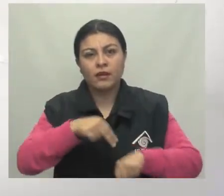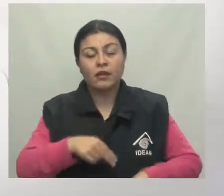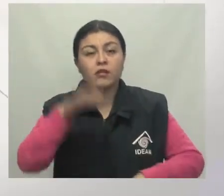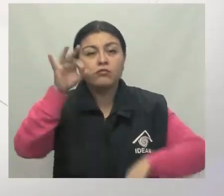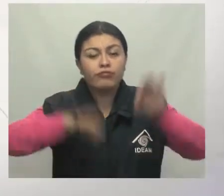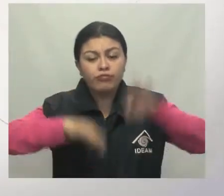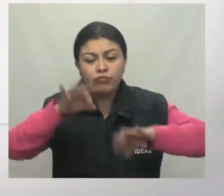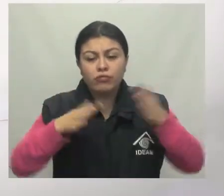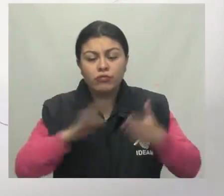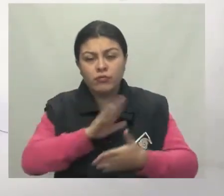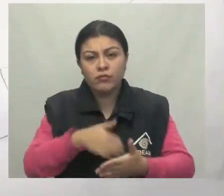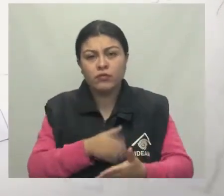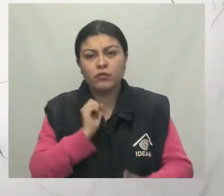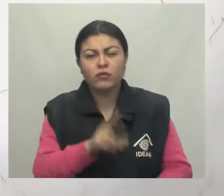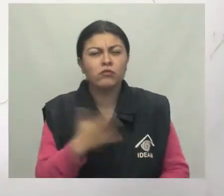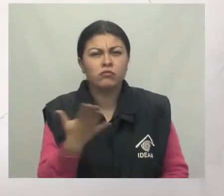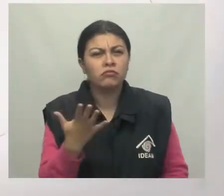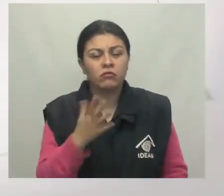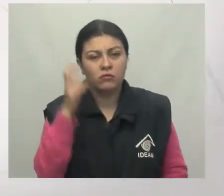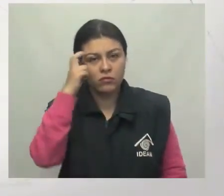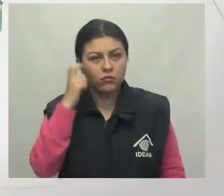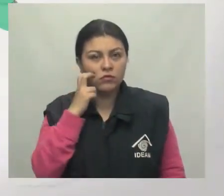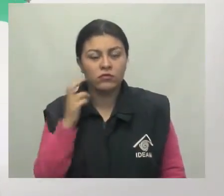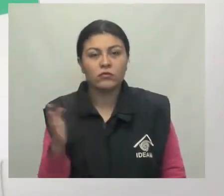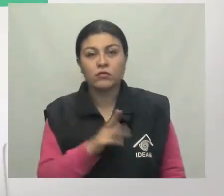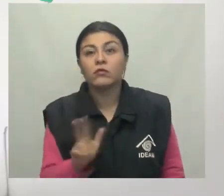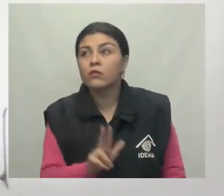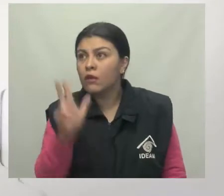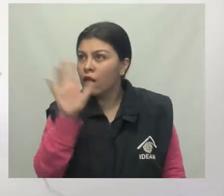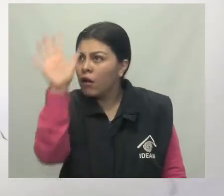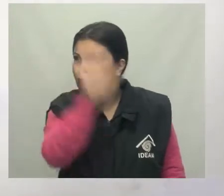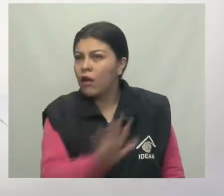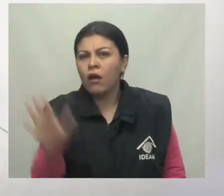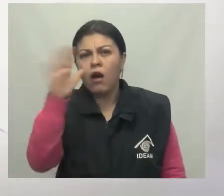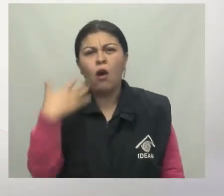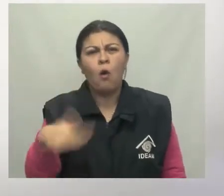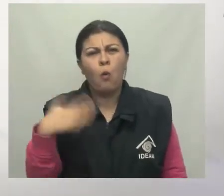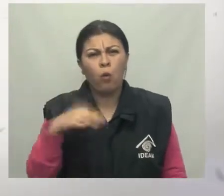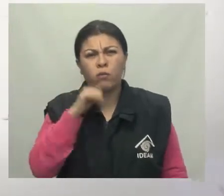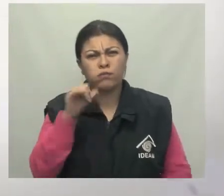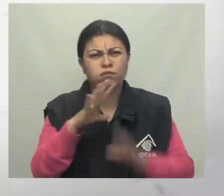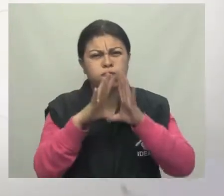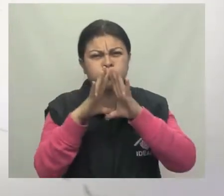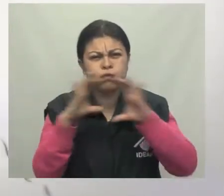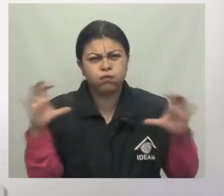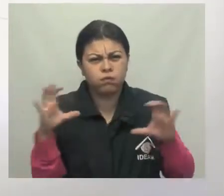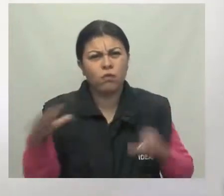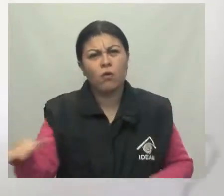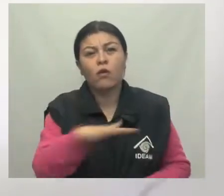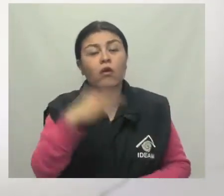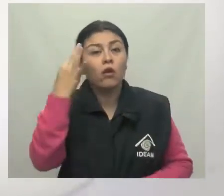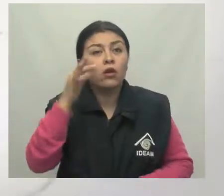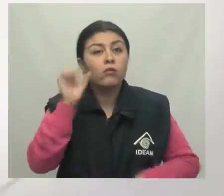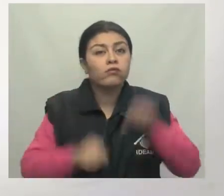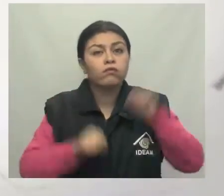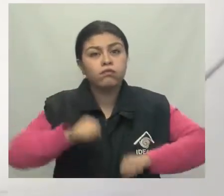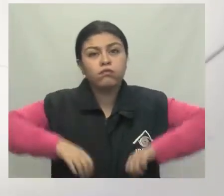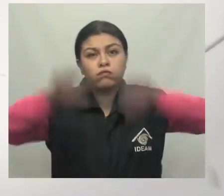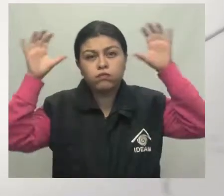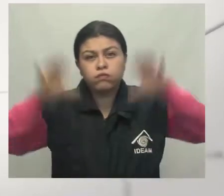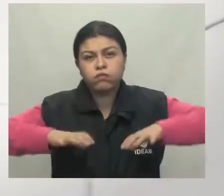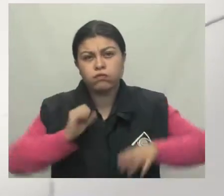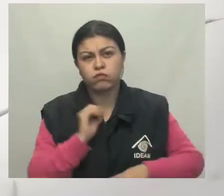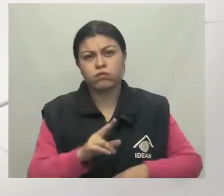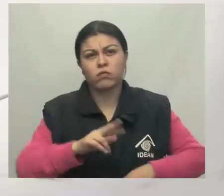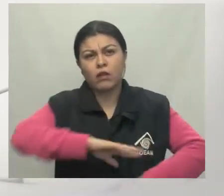centro y sur del Chocó. En la zona andina se estima mayor nubosidad en la región con probabilidad de lluvias al sur de Antioquia, oriente